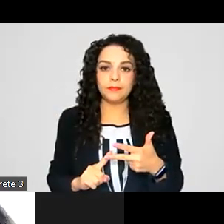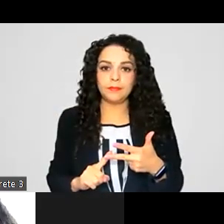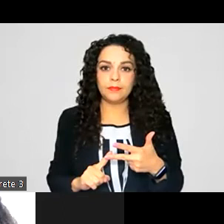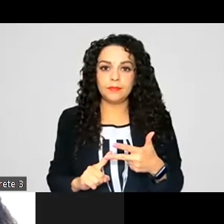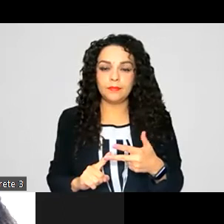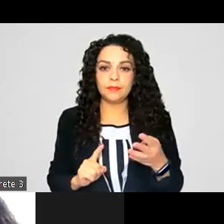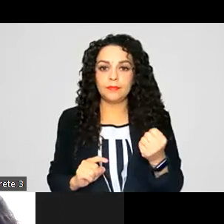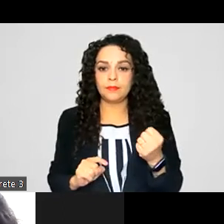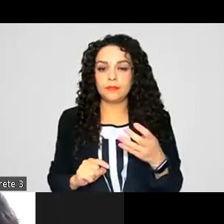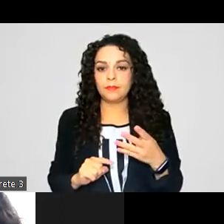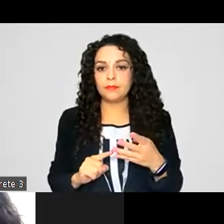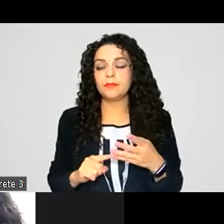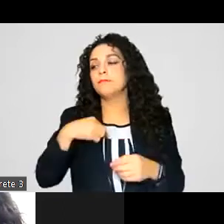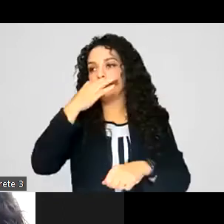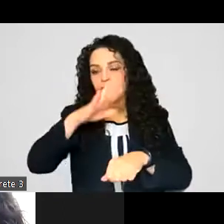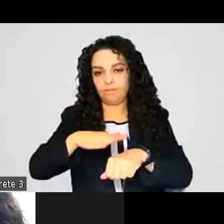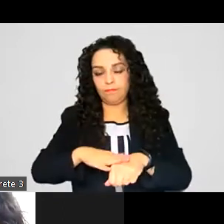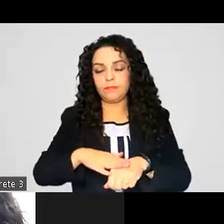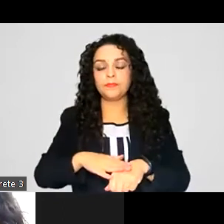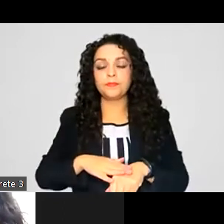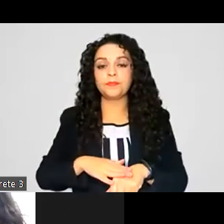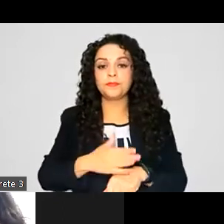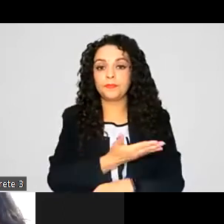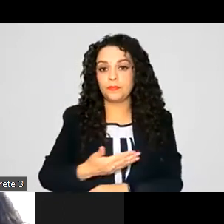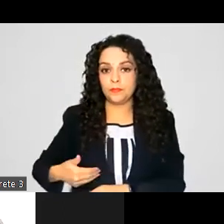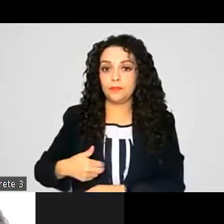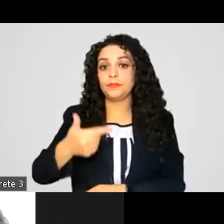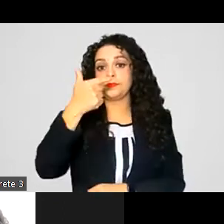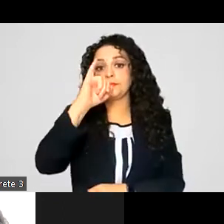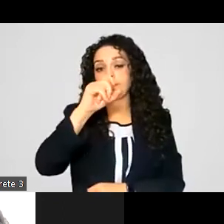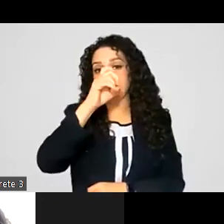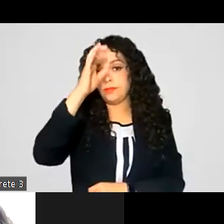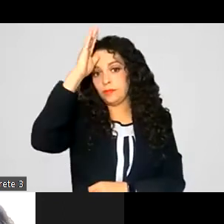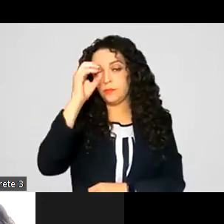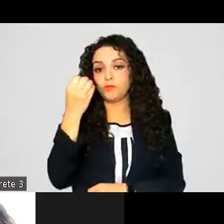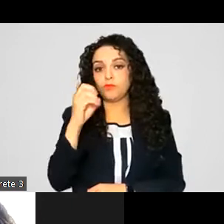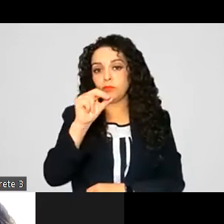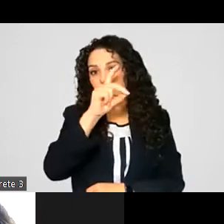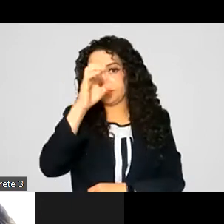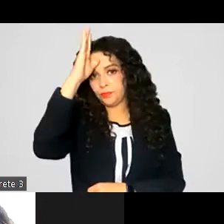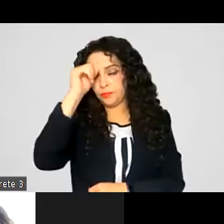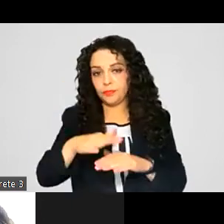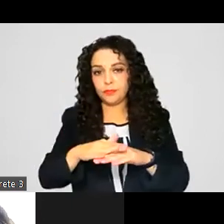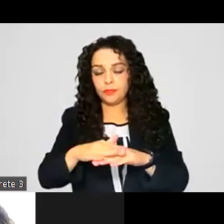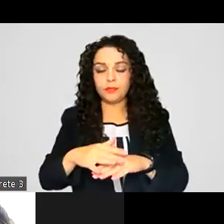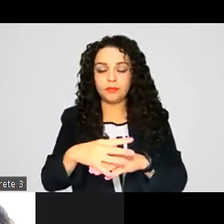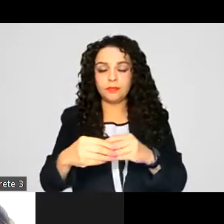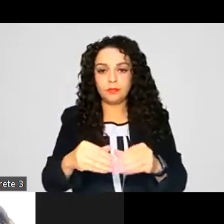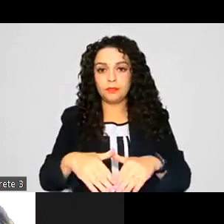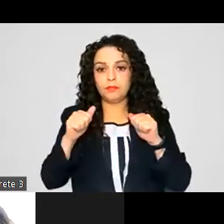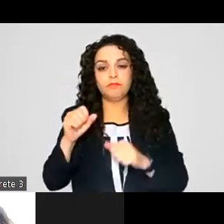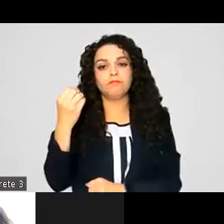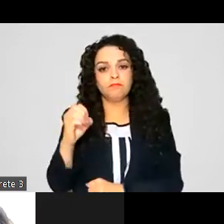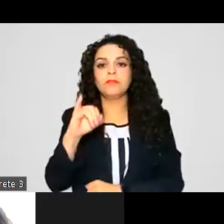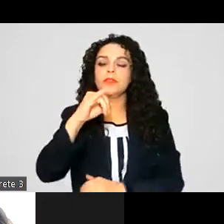Diputada Presidenta, hay siete votos a favor, cero en contra y cero abstenciones Se considera que se aprueba el dictamen, diputada